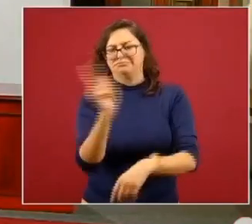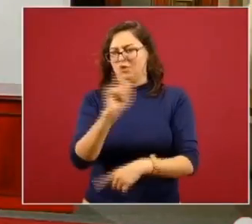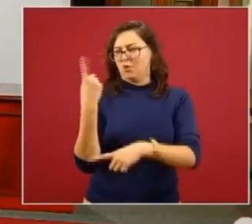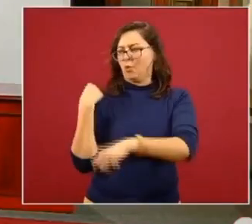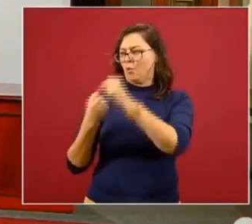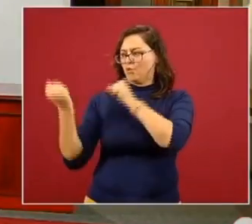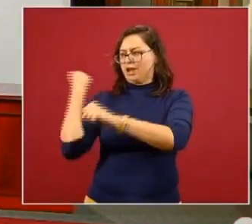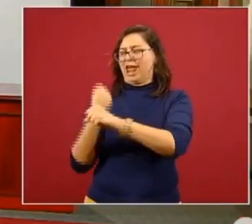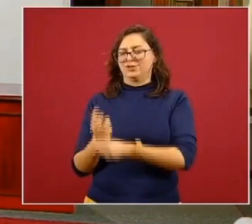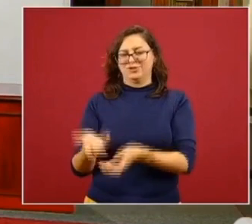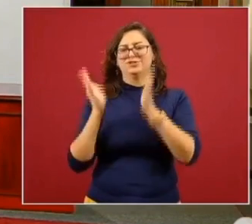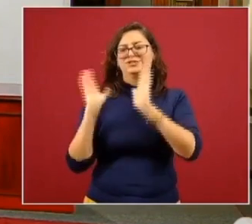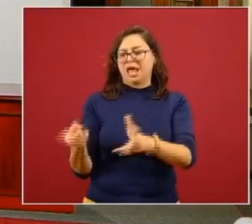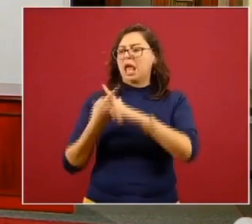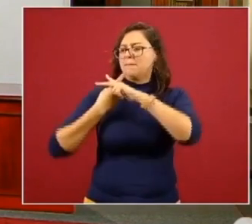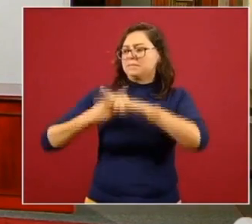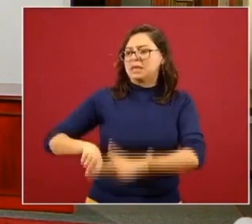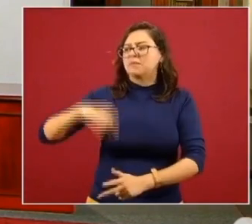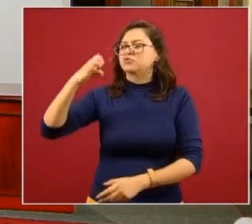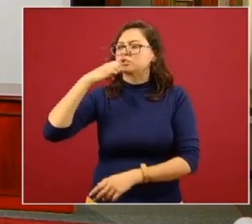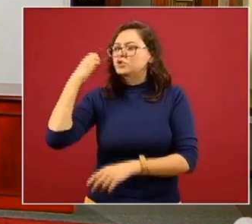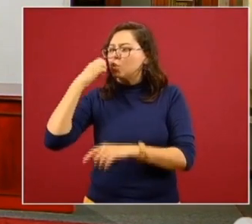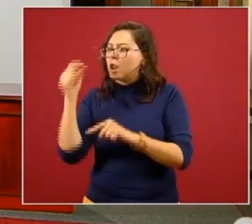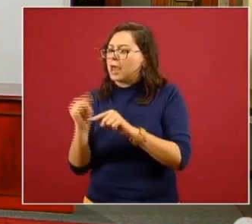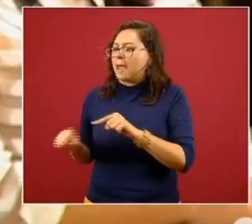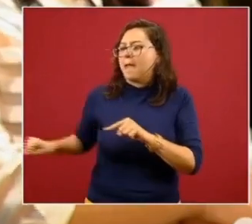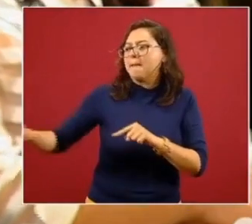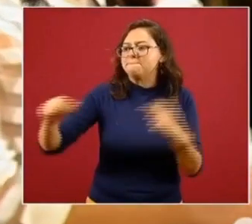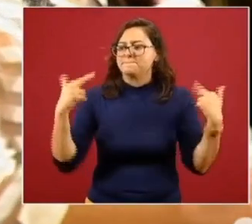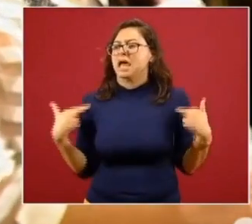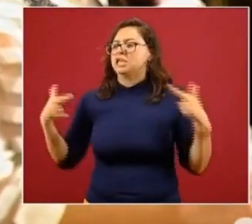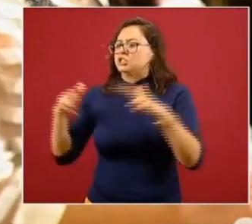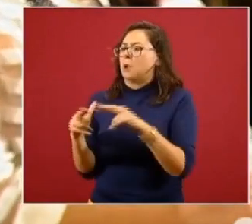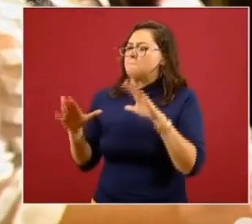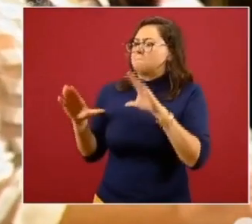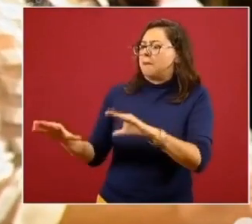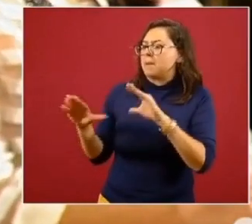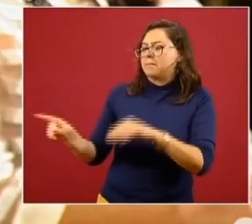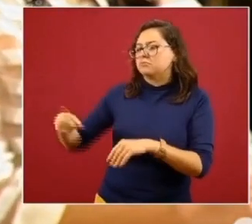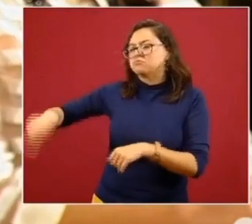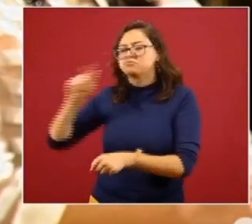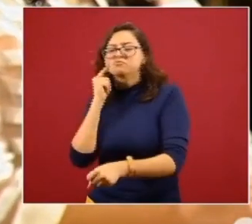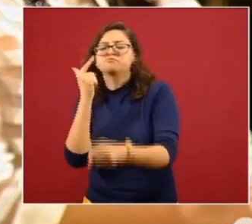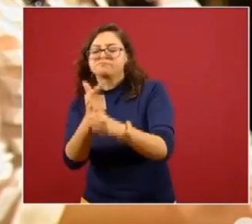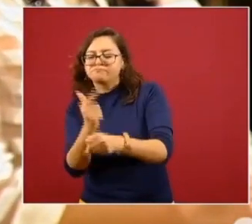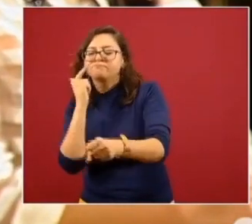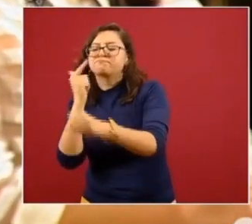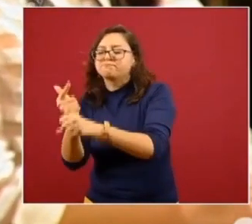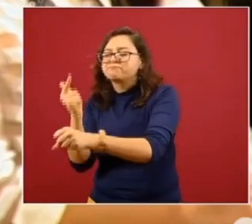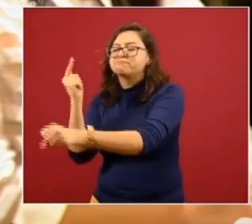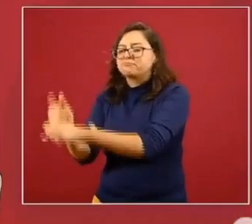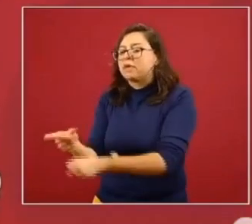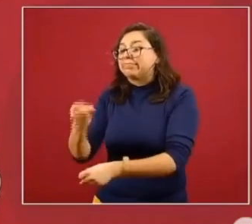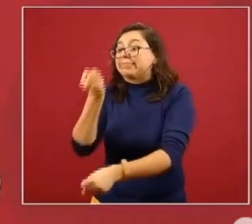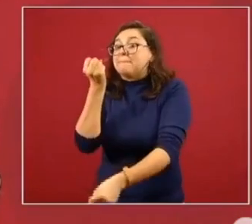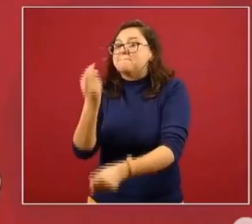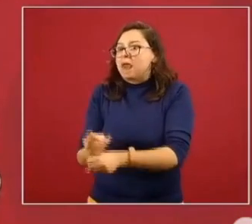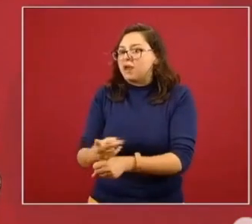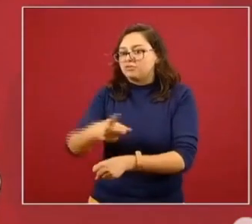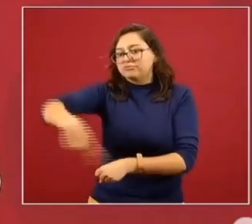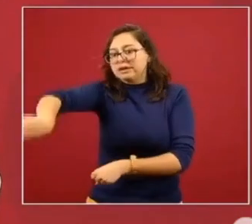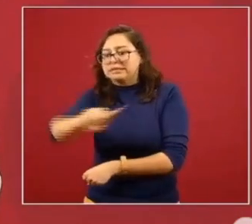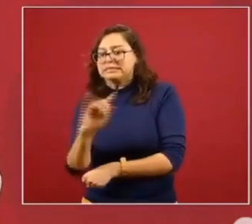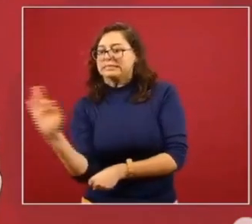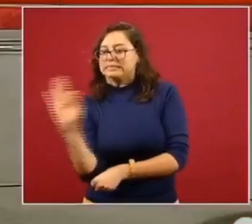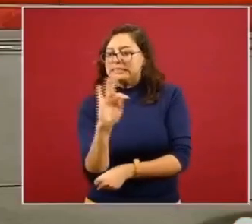mental y capacitación a docentes para la identificación rápida, sobre todo la identificación oportuna de